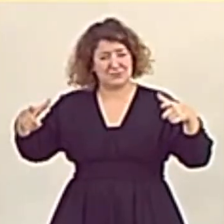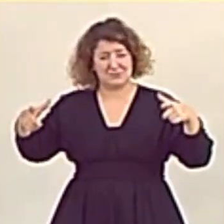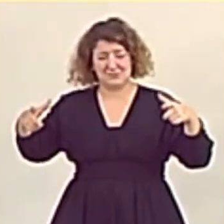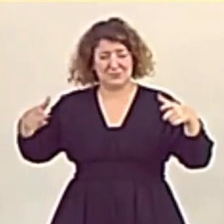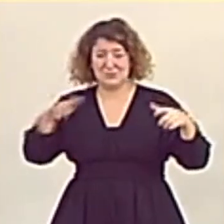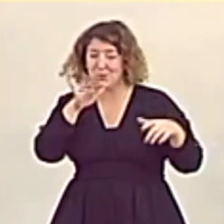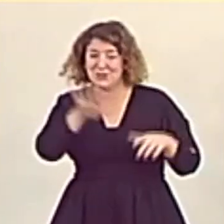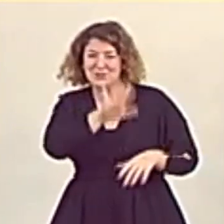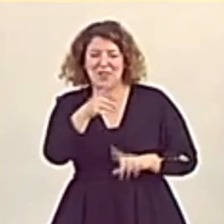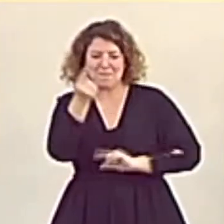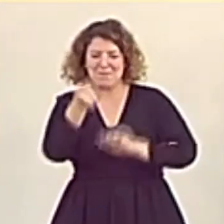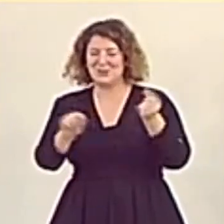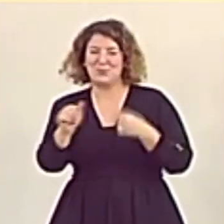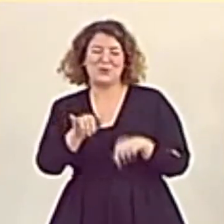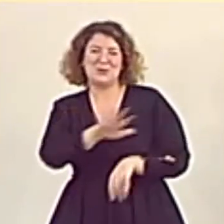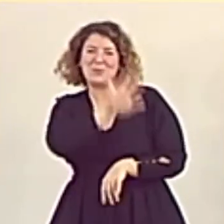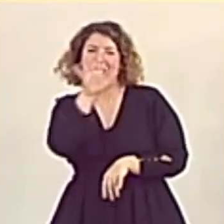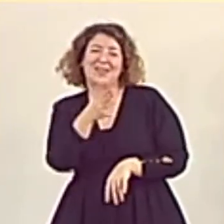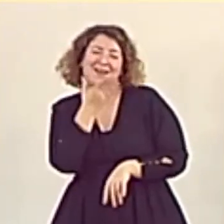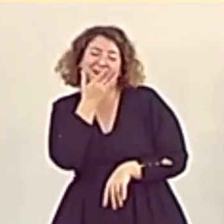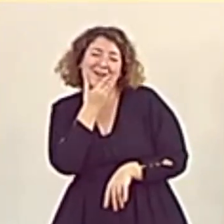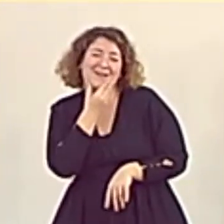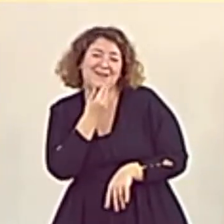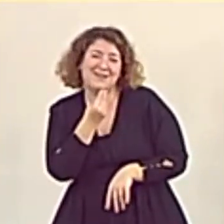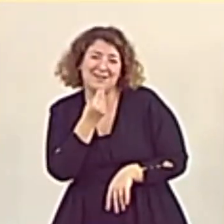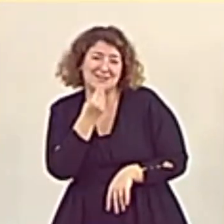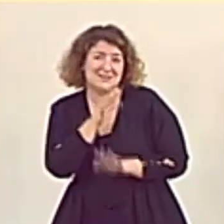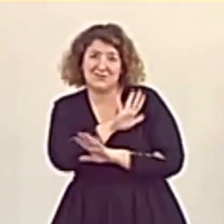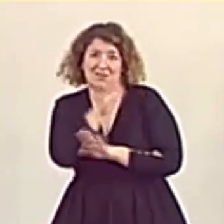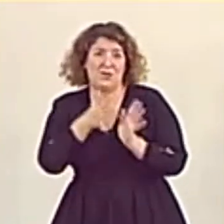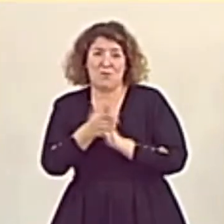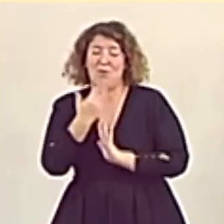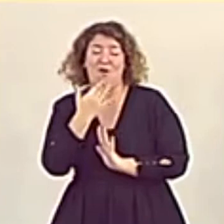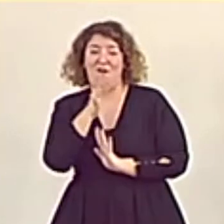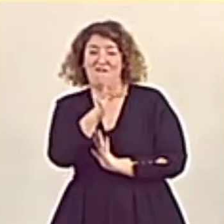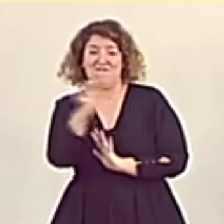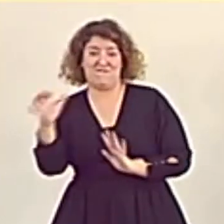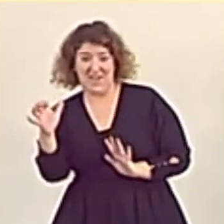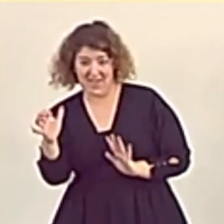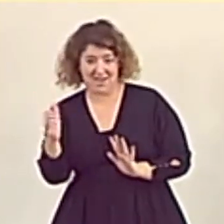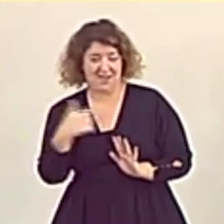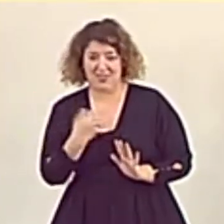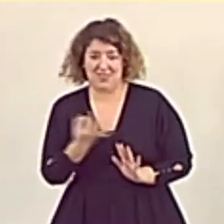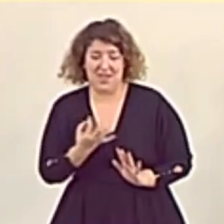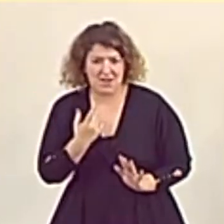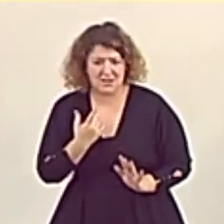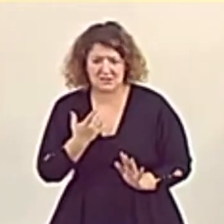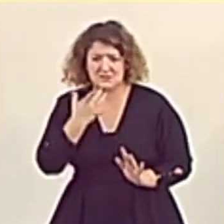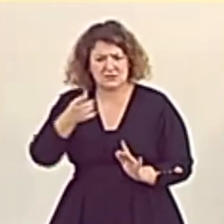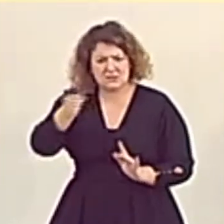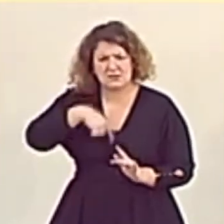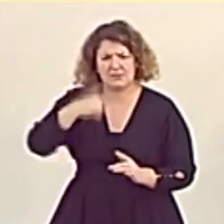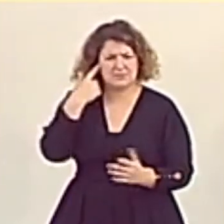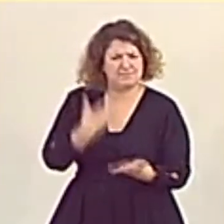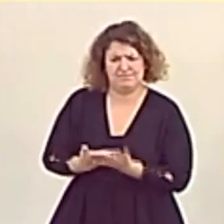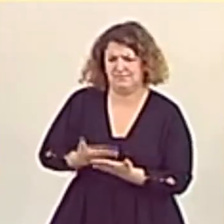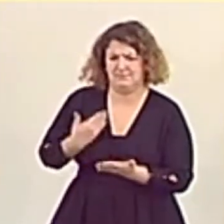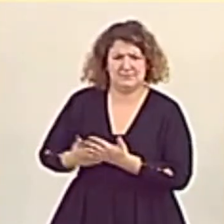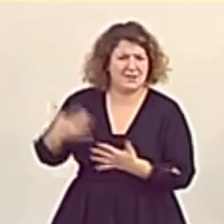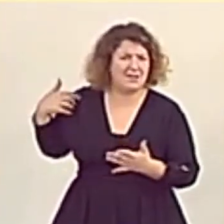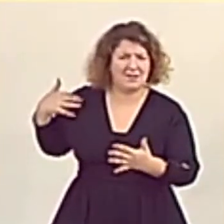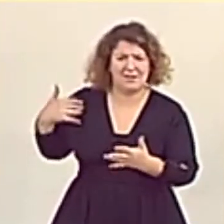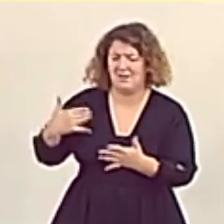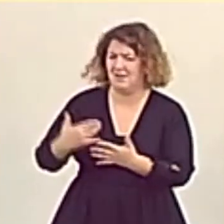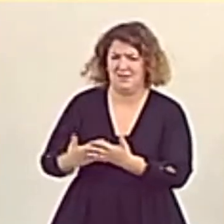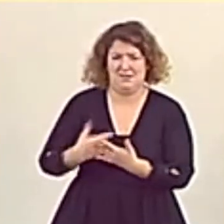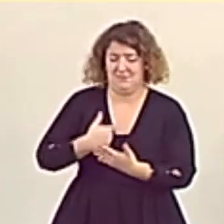tan angelical que nos piden un acto de fe cuando hasta ahora no han hecho más que darnos motivos para no creer